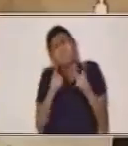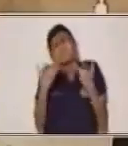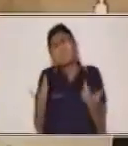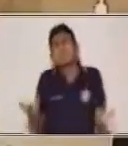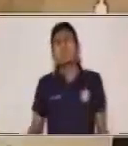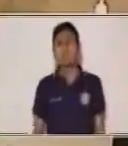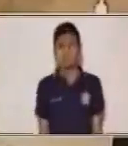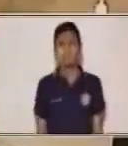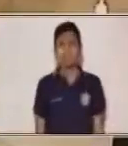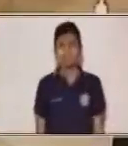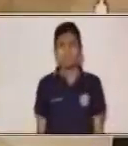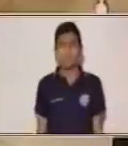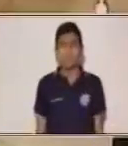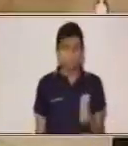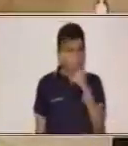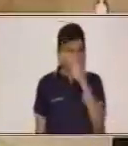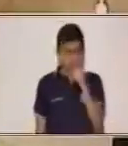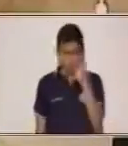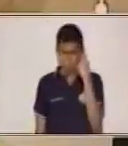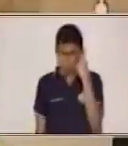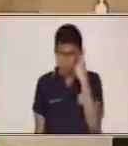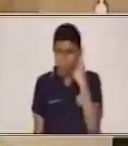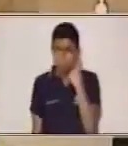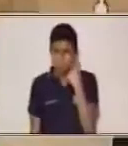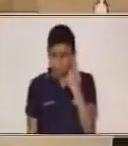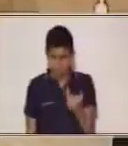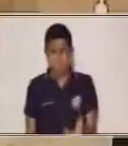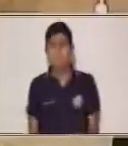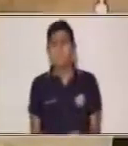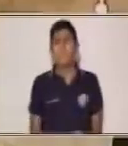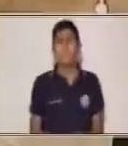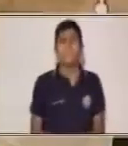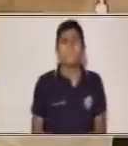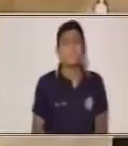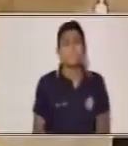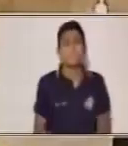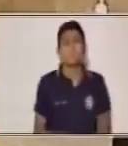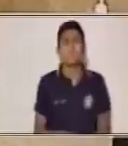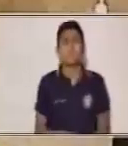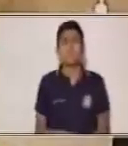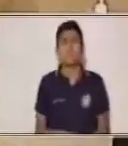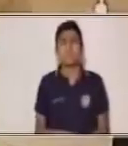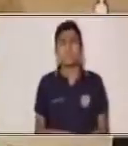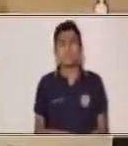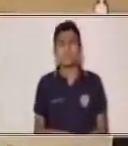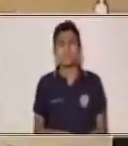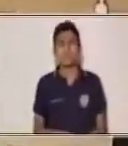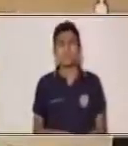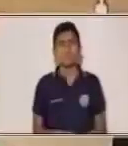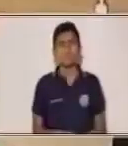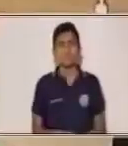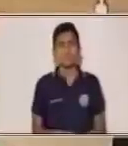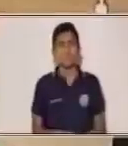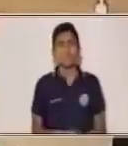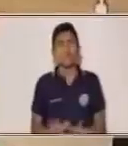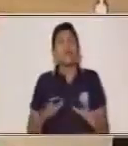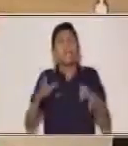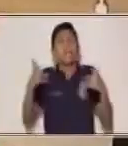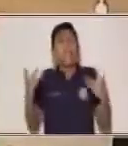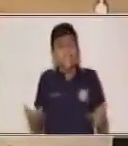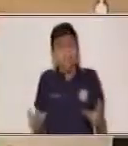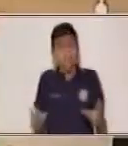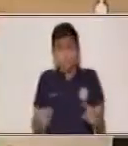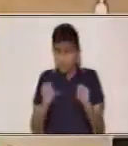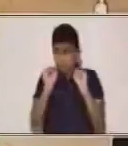Ahora vamos a ver si estás en lo correcto. Y si le has atinado, 100 puntos para ti. coincide en que